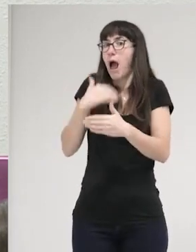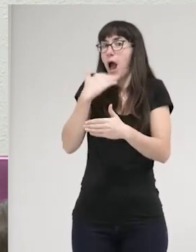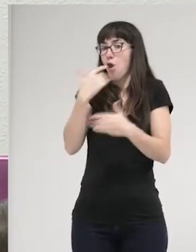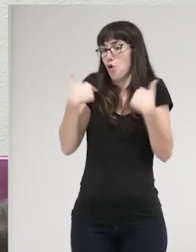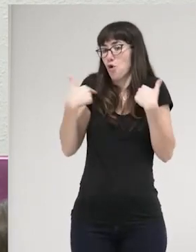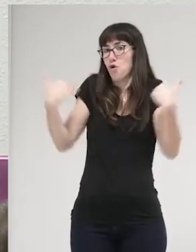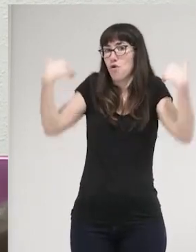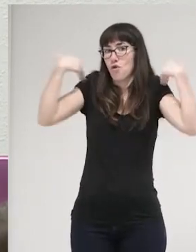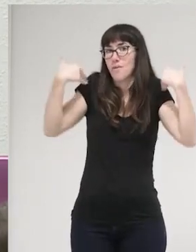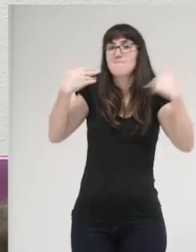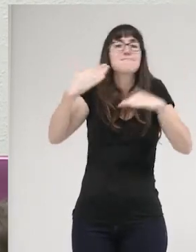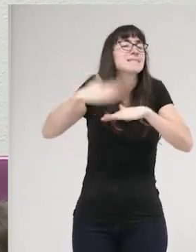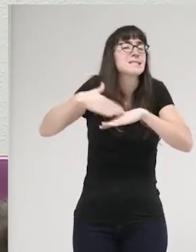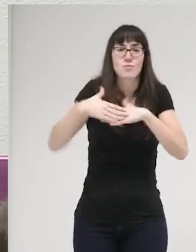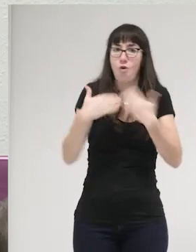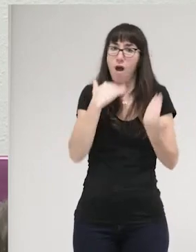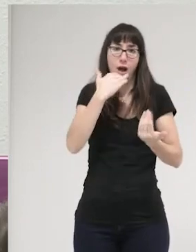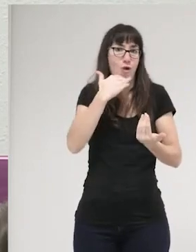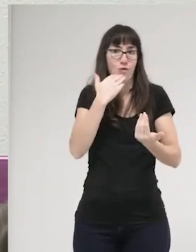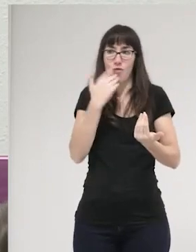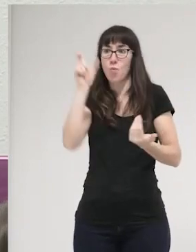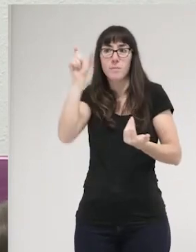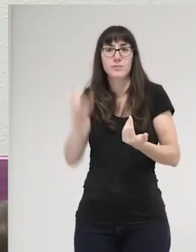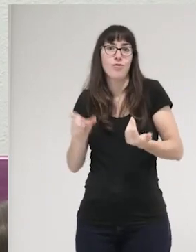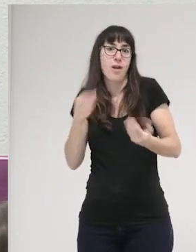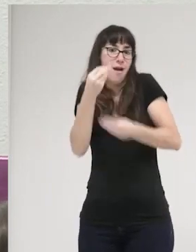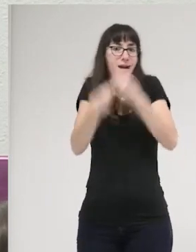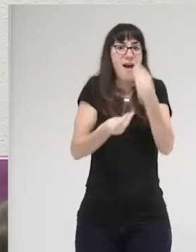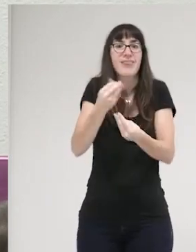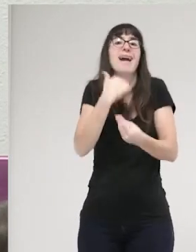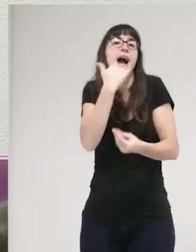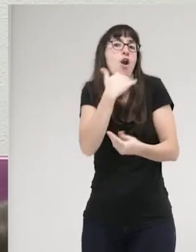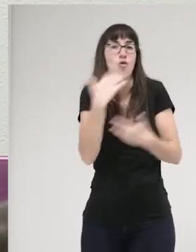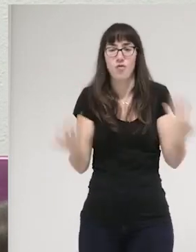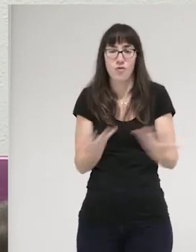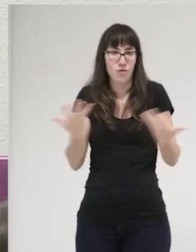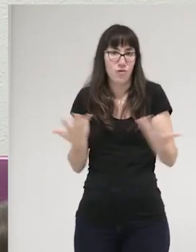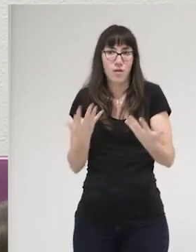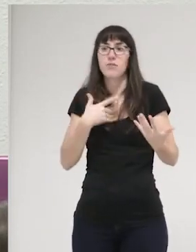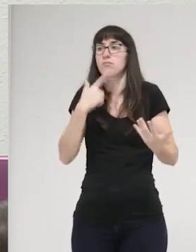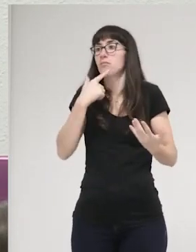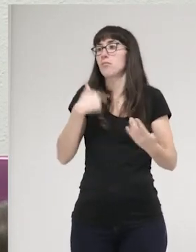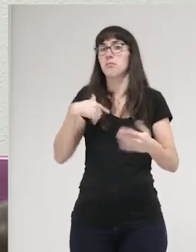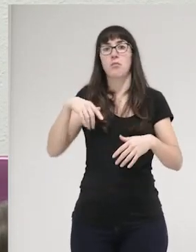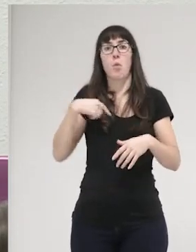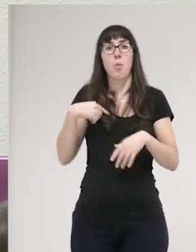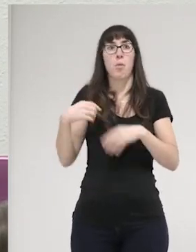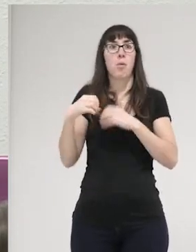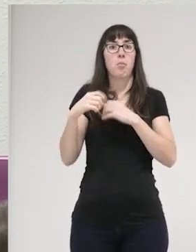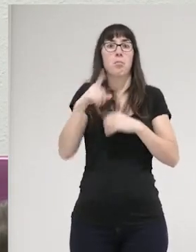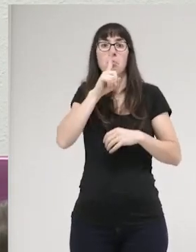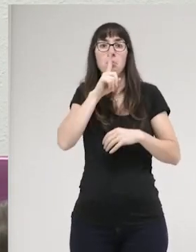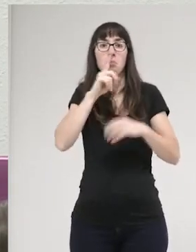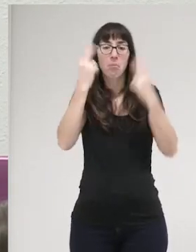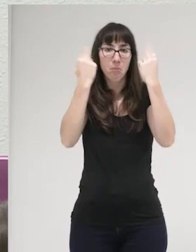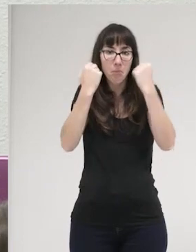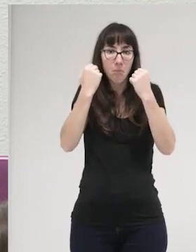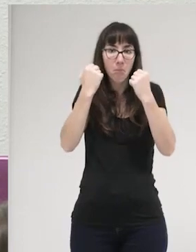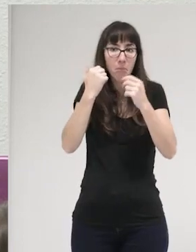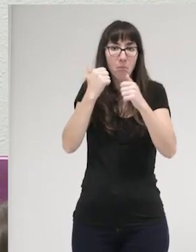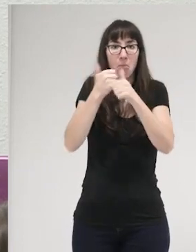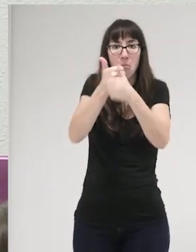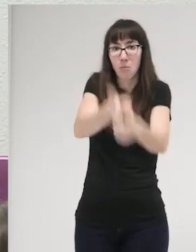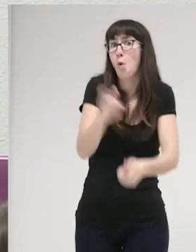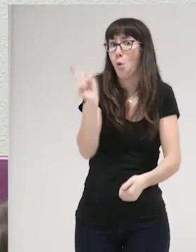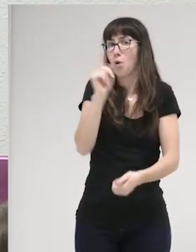mínimo ha habido una persona haciendo algo ¿no? no ha sido una cosa que te han ido llevando de un sitio a otro sino que de alguna forma también ahí hay una